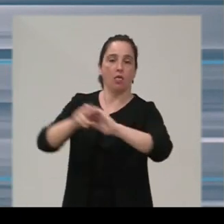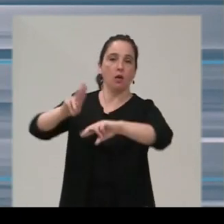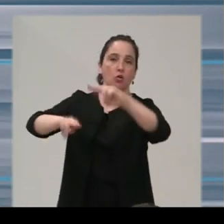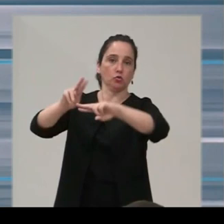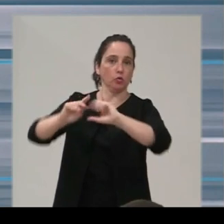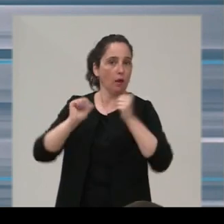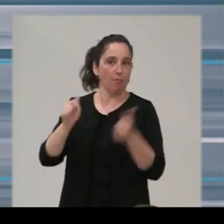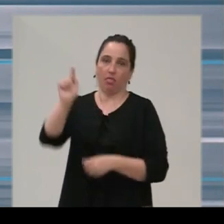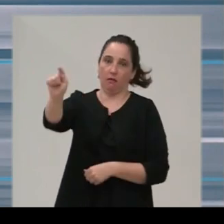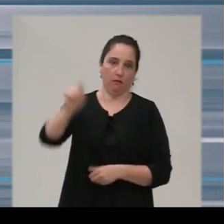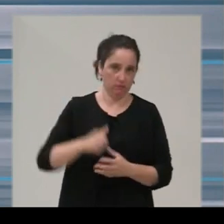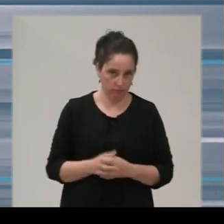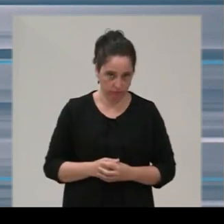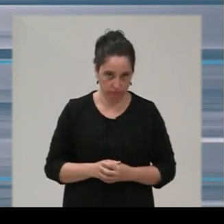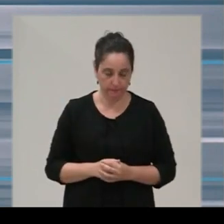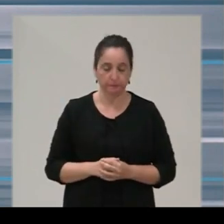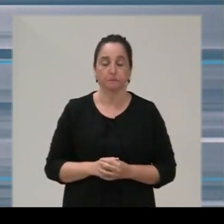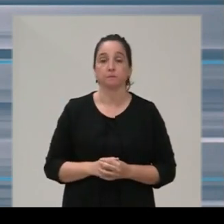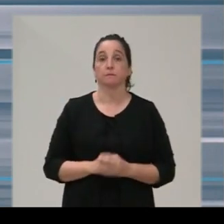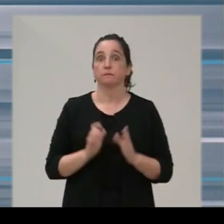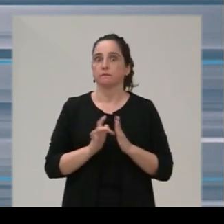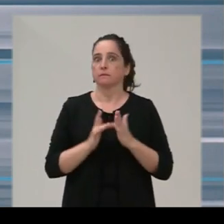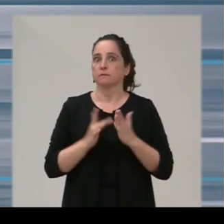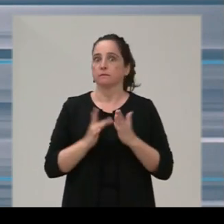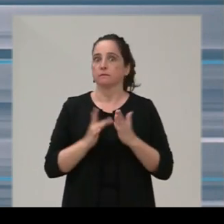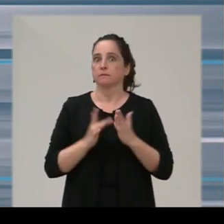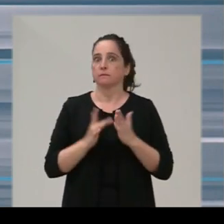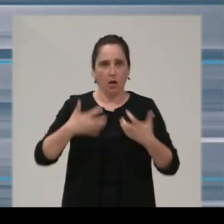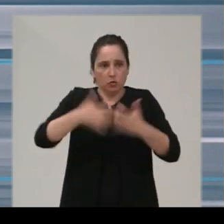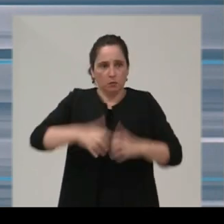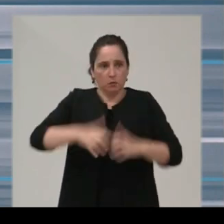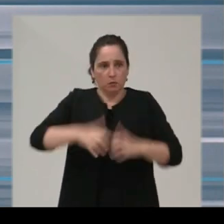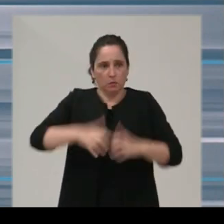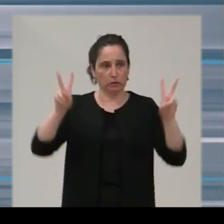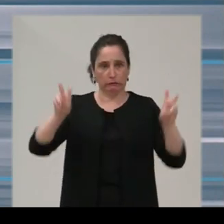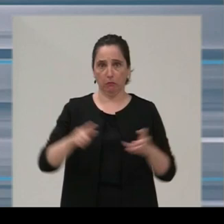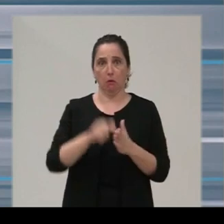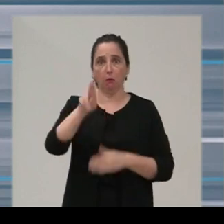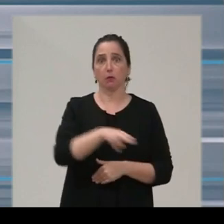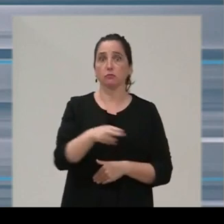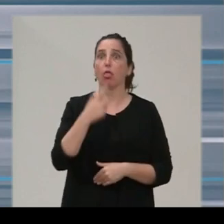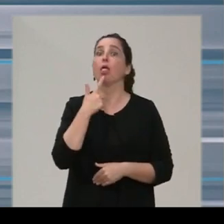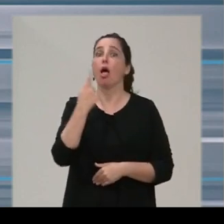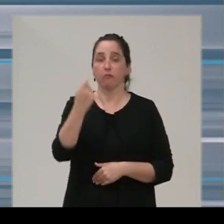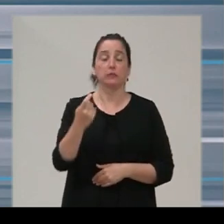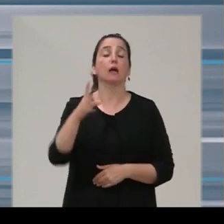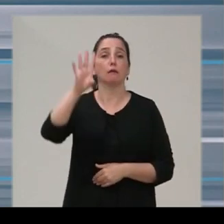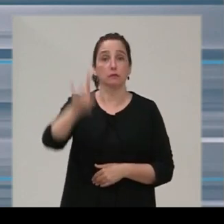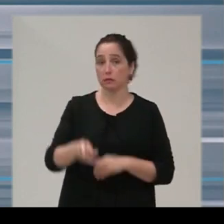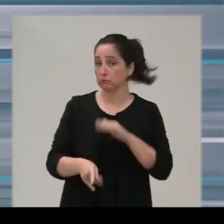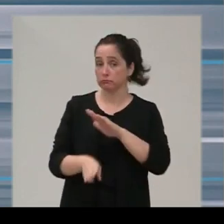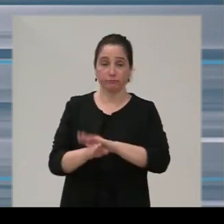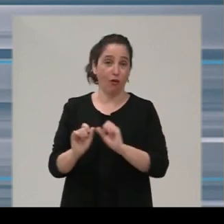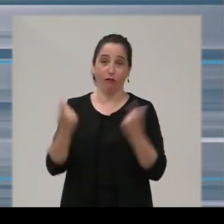decisiones informadas. Nos pondremos inmediatamente a ello y, como digo, si el resultado que arroja es que es